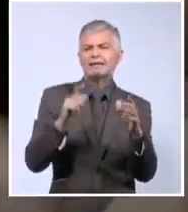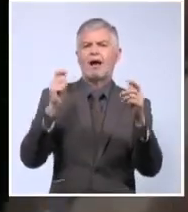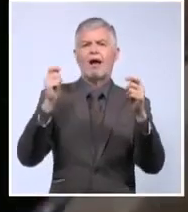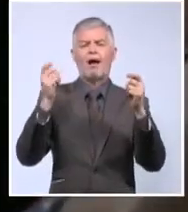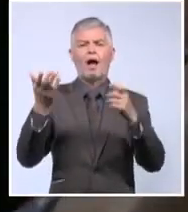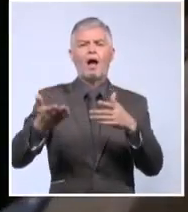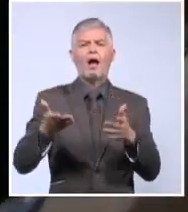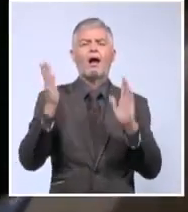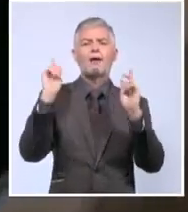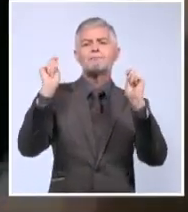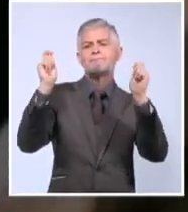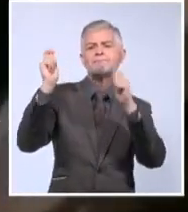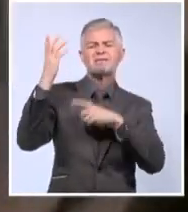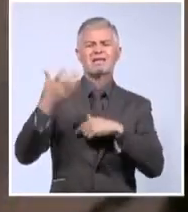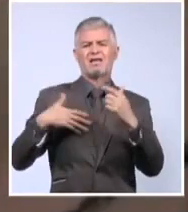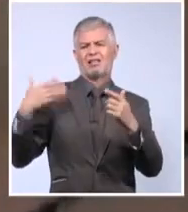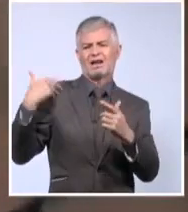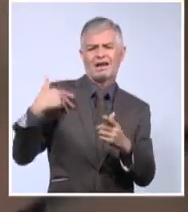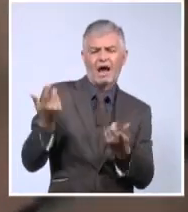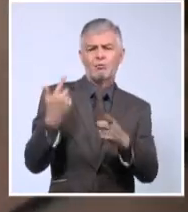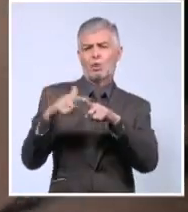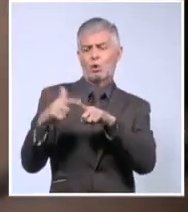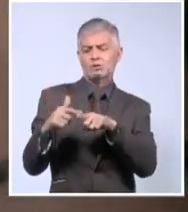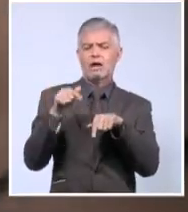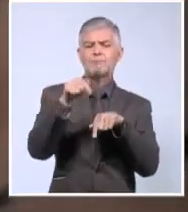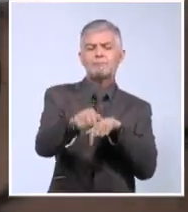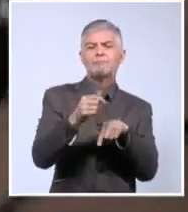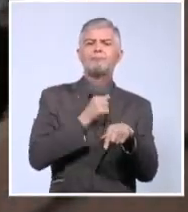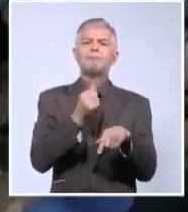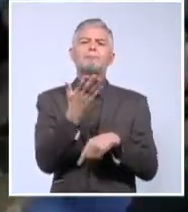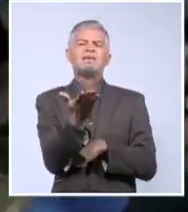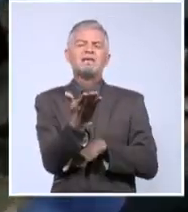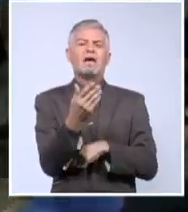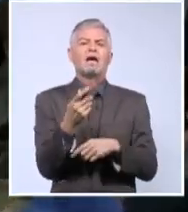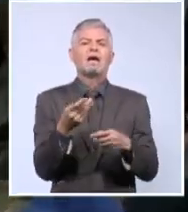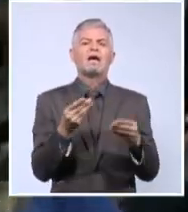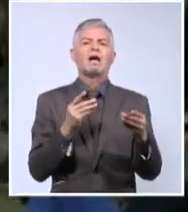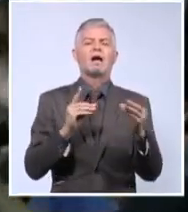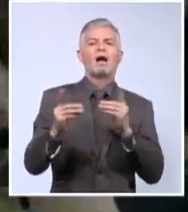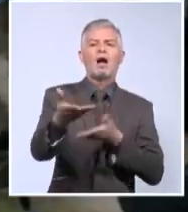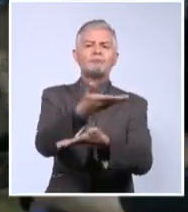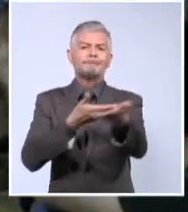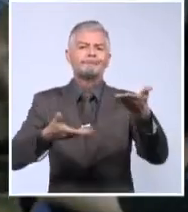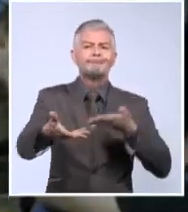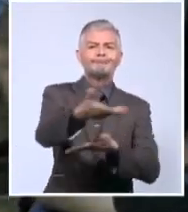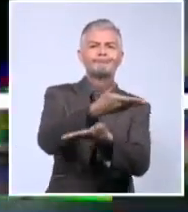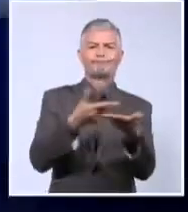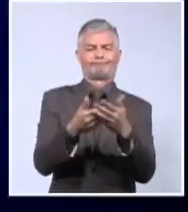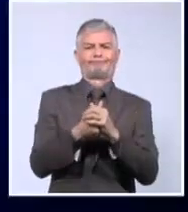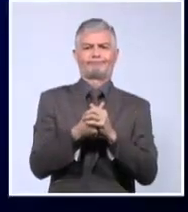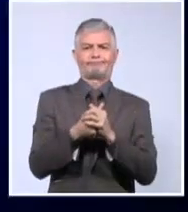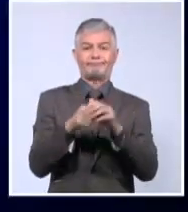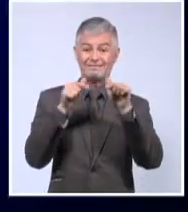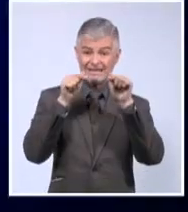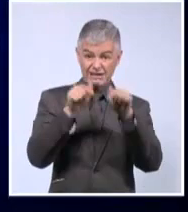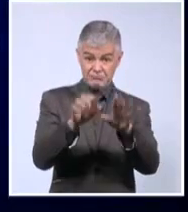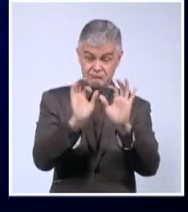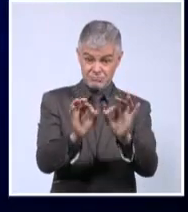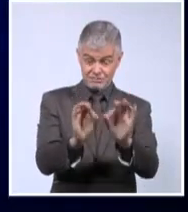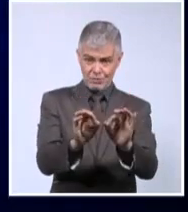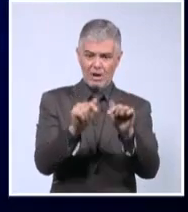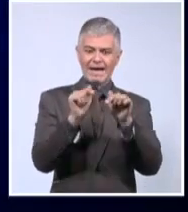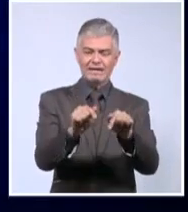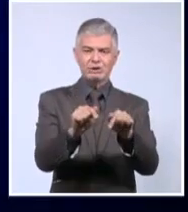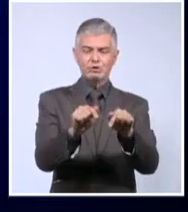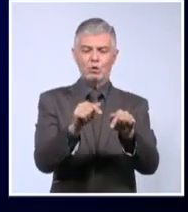dirigieron a la sede de ese organismo pidiendo dialogar. Pues bien, ese hecho fue utilizado por elementos agresivos para intentar convertir